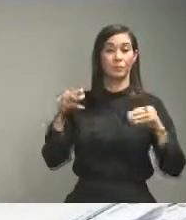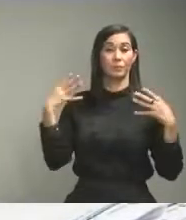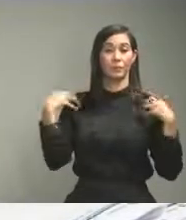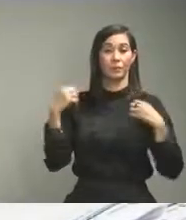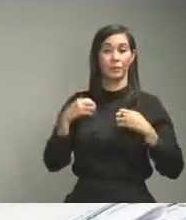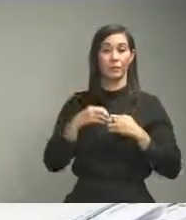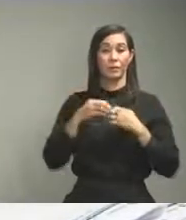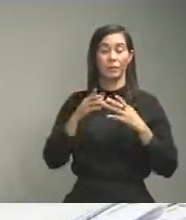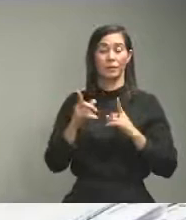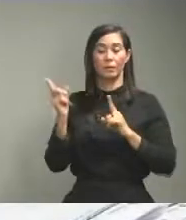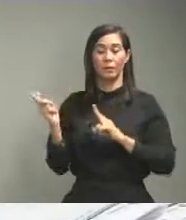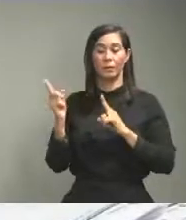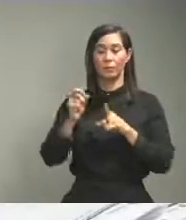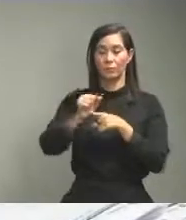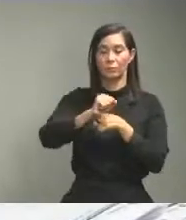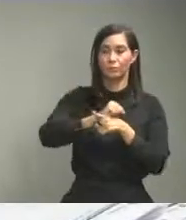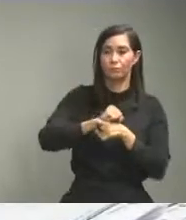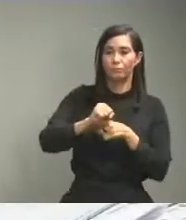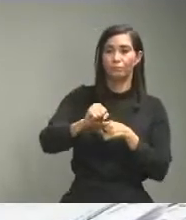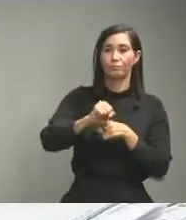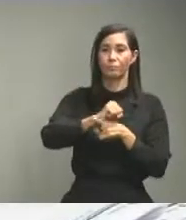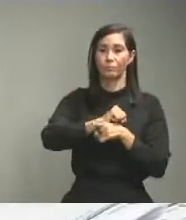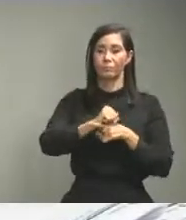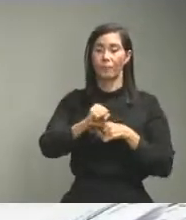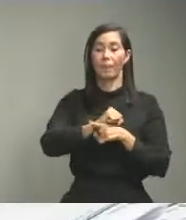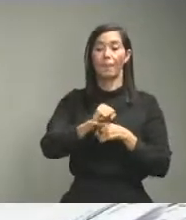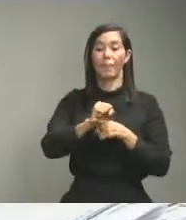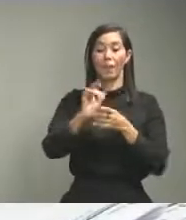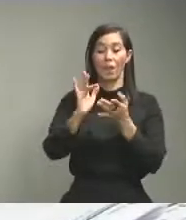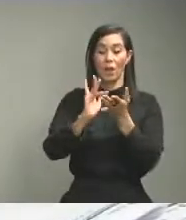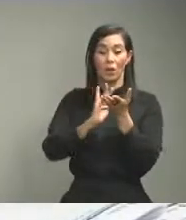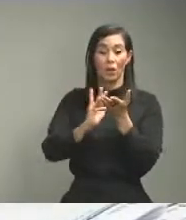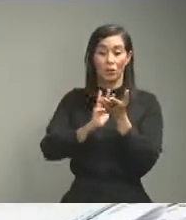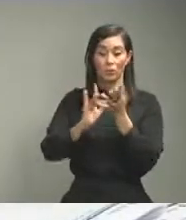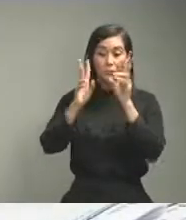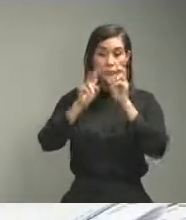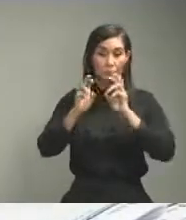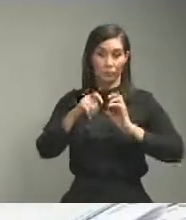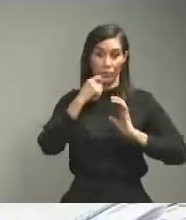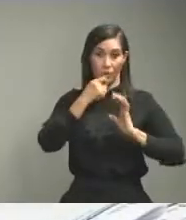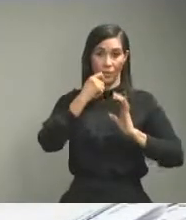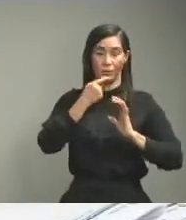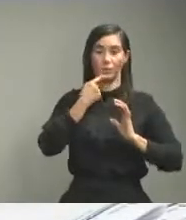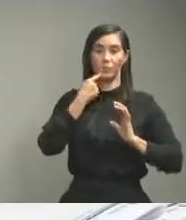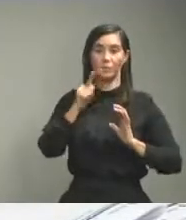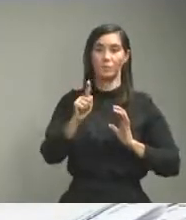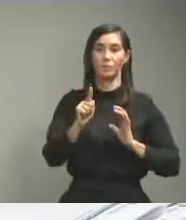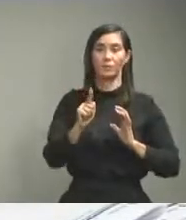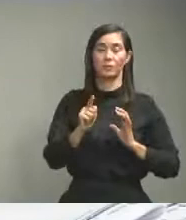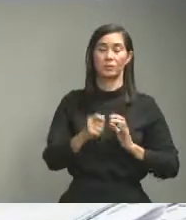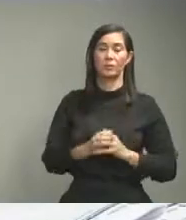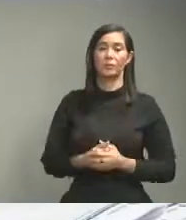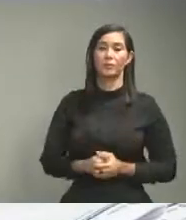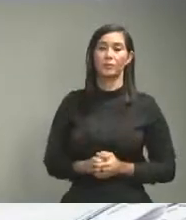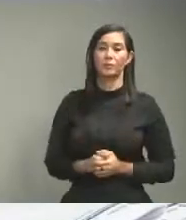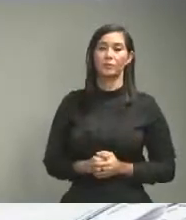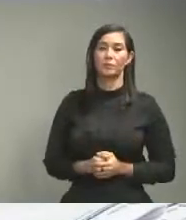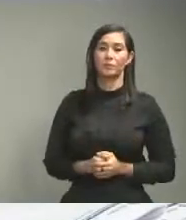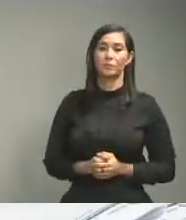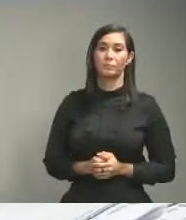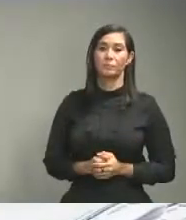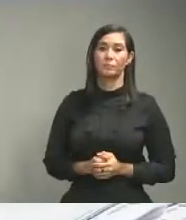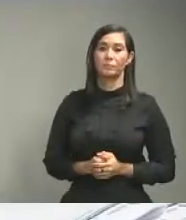pública ha venido practicando con las pruebas debo decir que no se realizan en ninguna